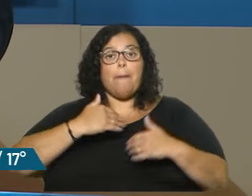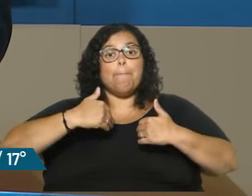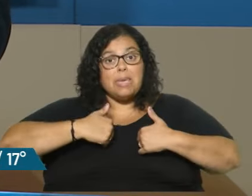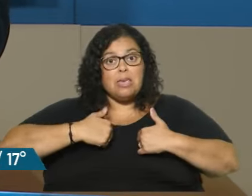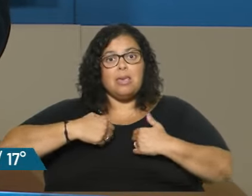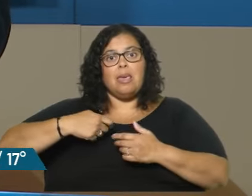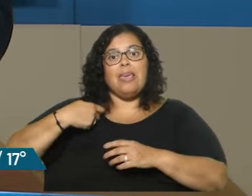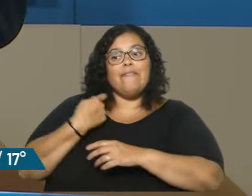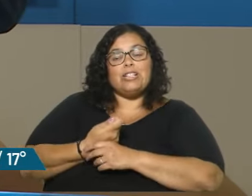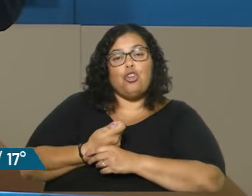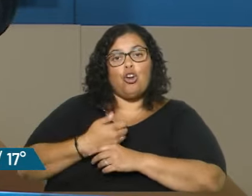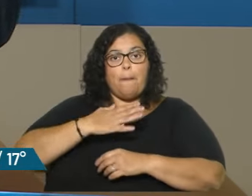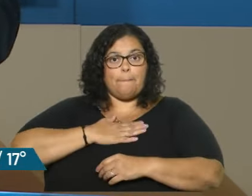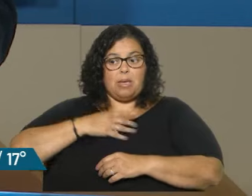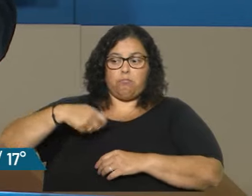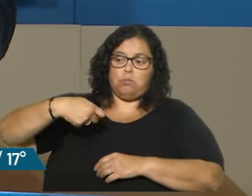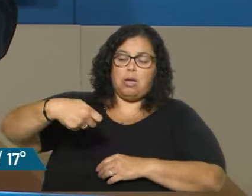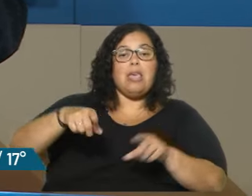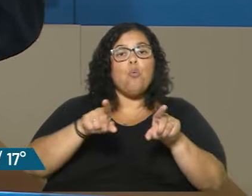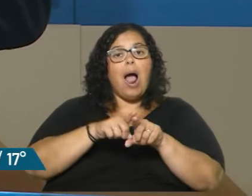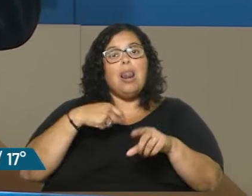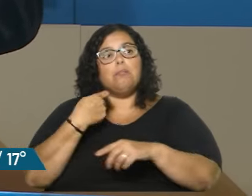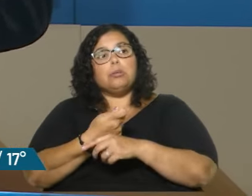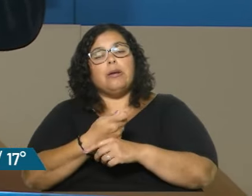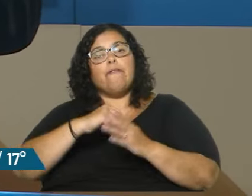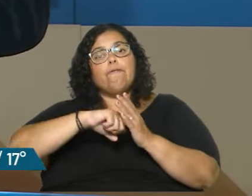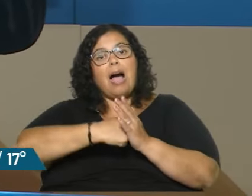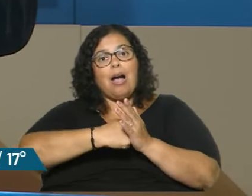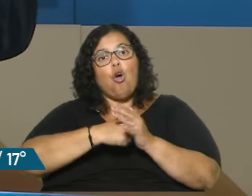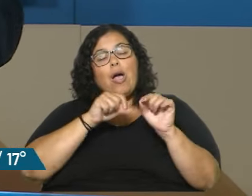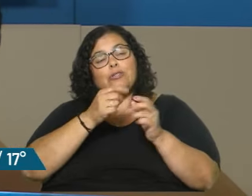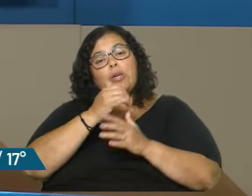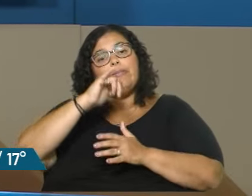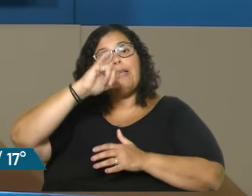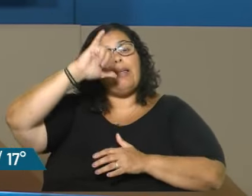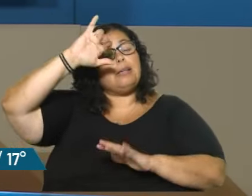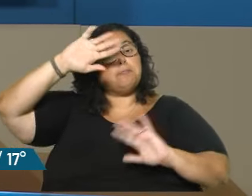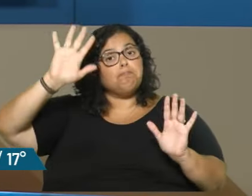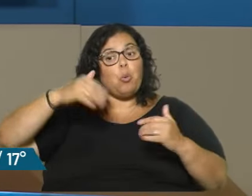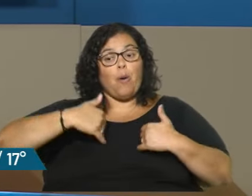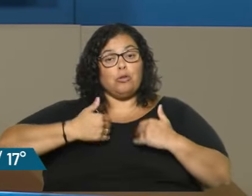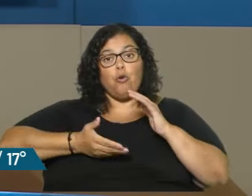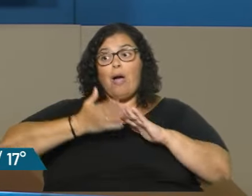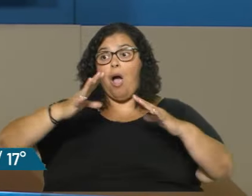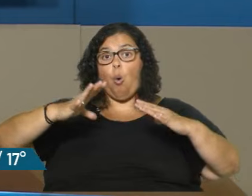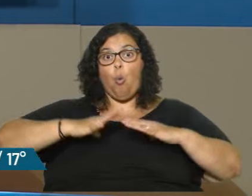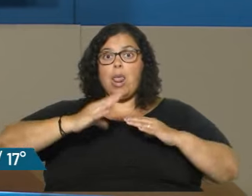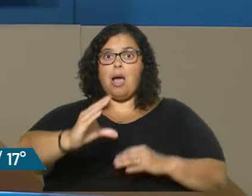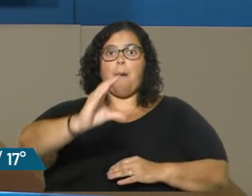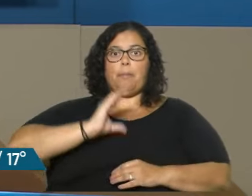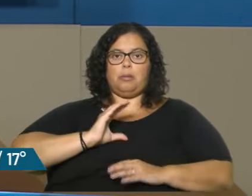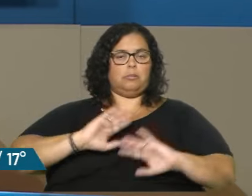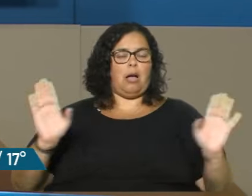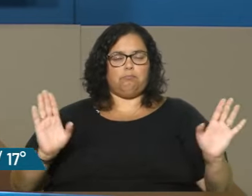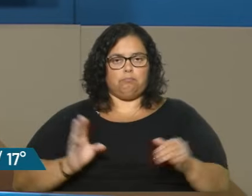invertir como invierte en el banco y, bueno, eso genere intereses y cuando se jubile se le da el dinero y pronto.